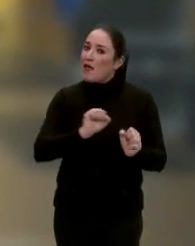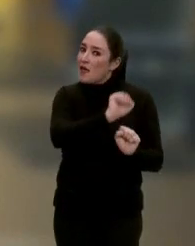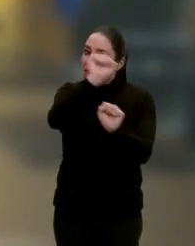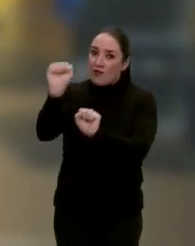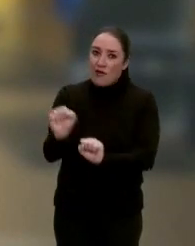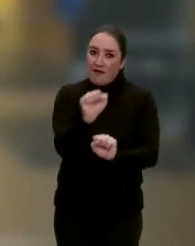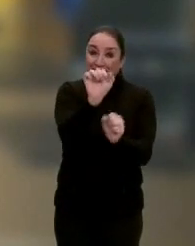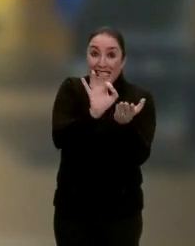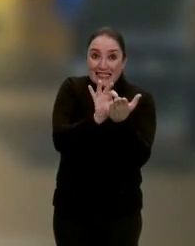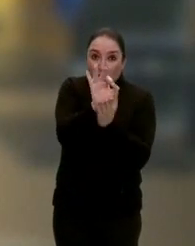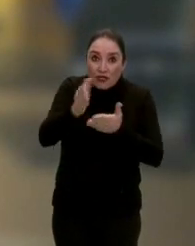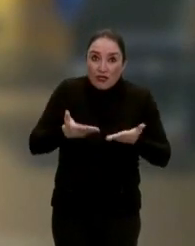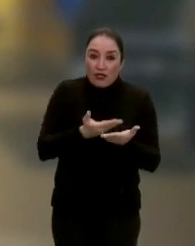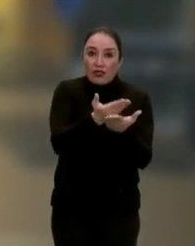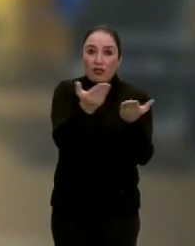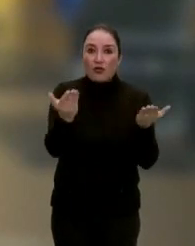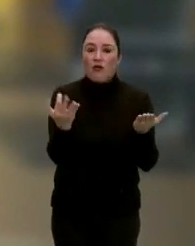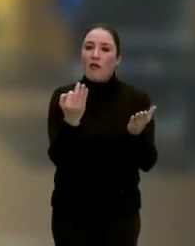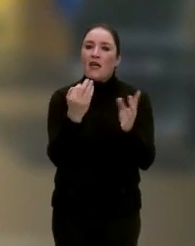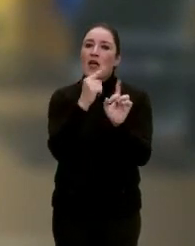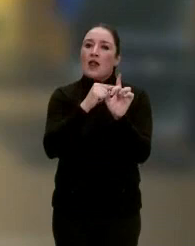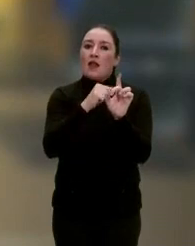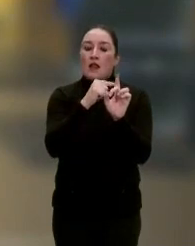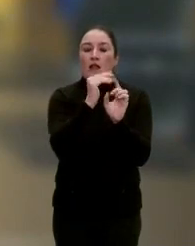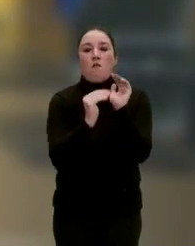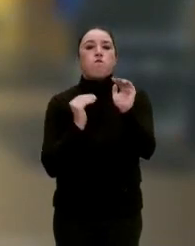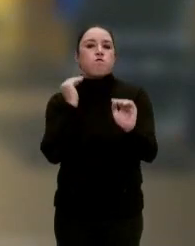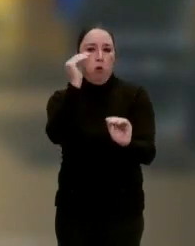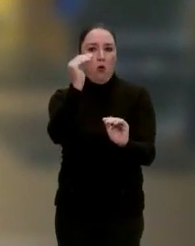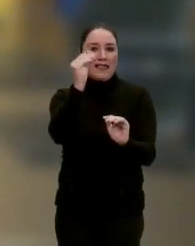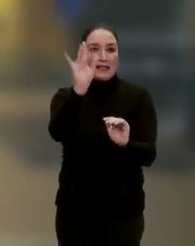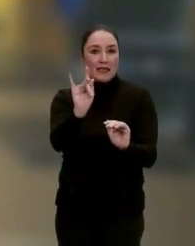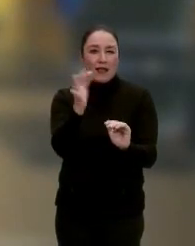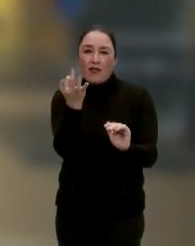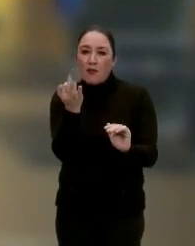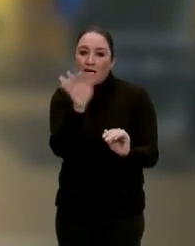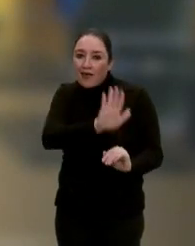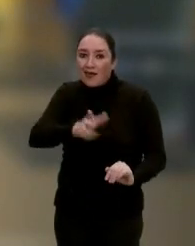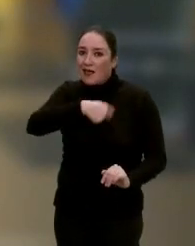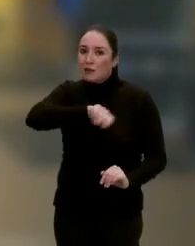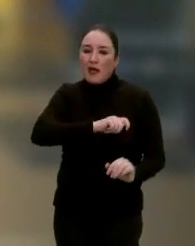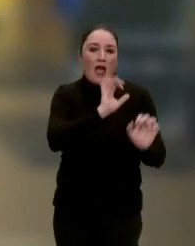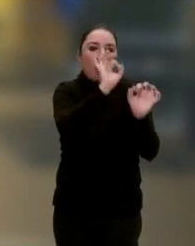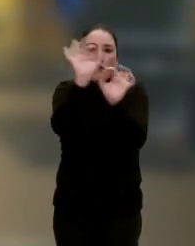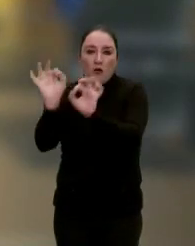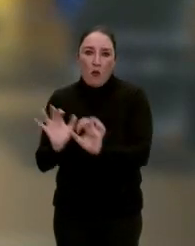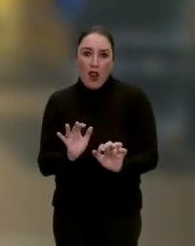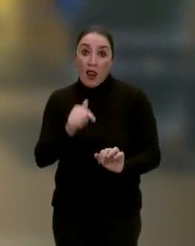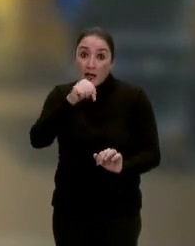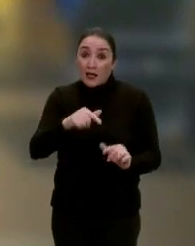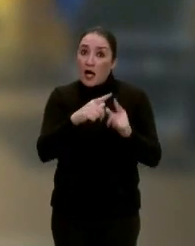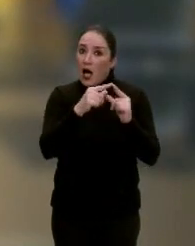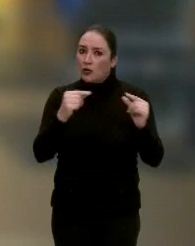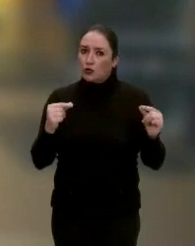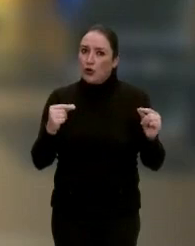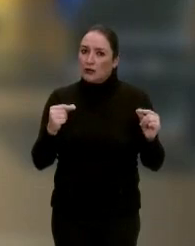prestación de los servicios tenga un alto nivel y sea similar en el conjunto de España. Asturias se